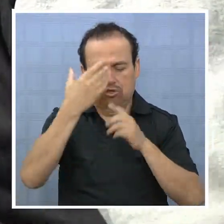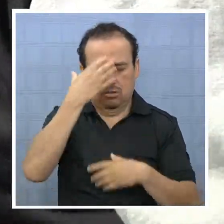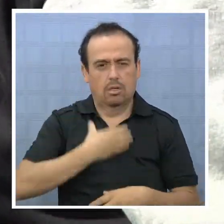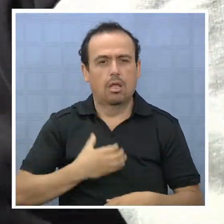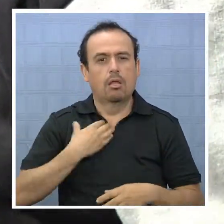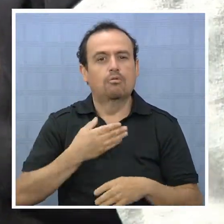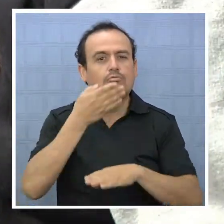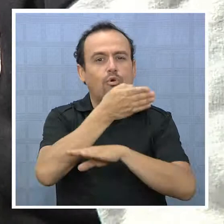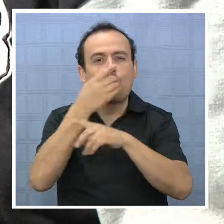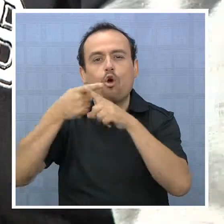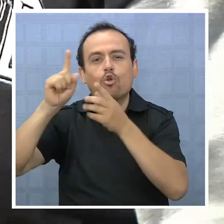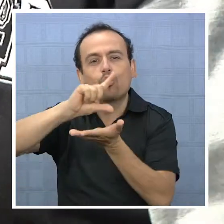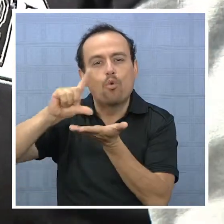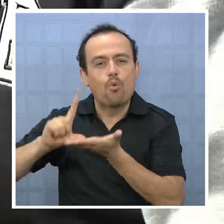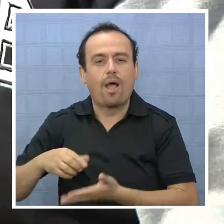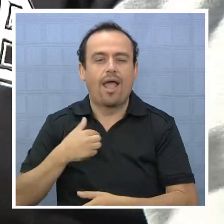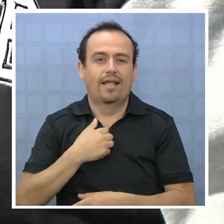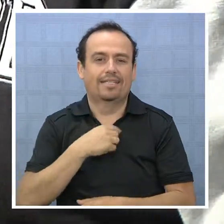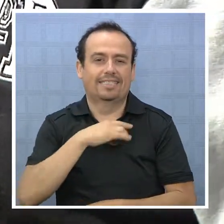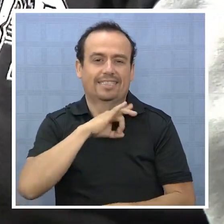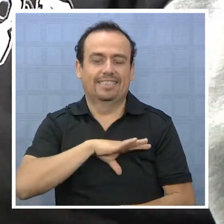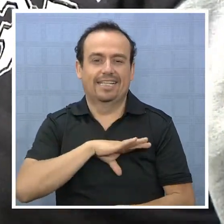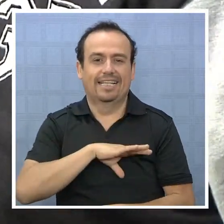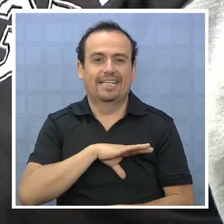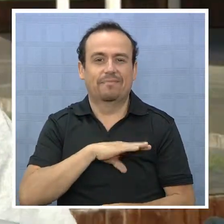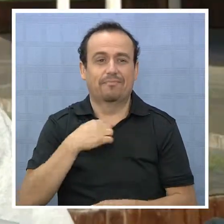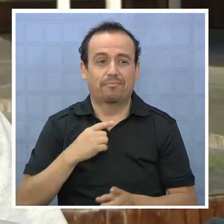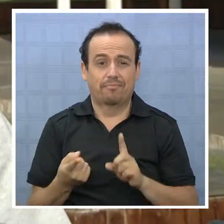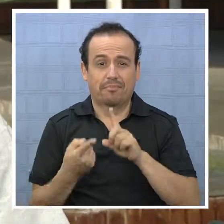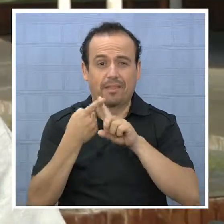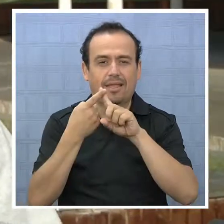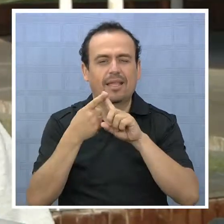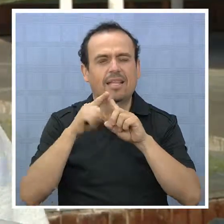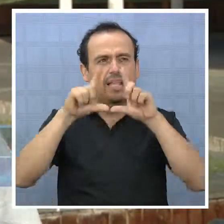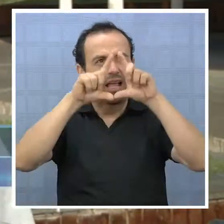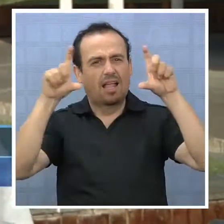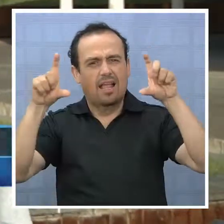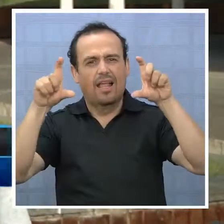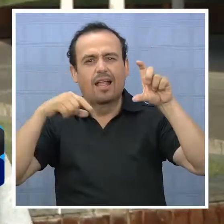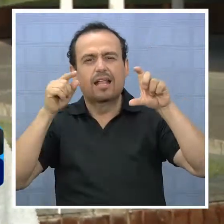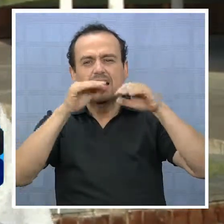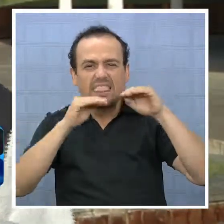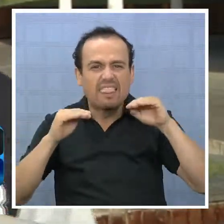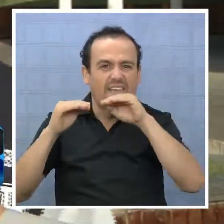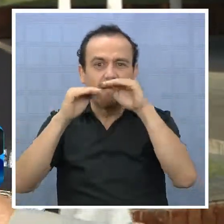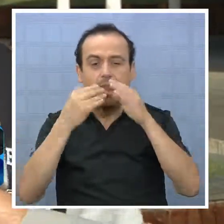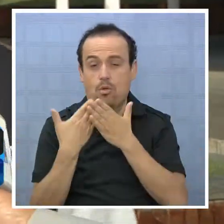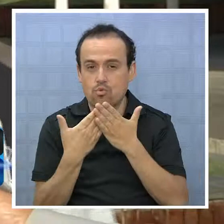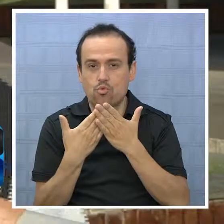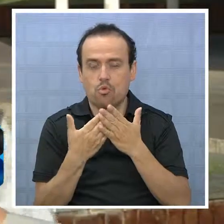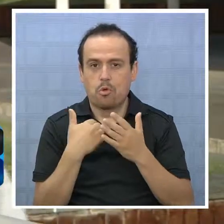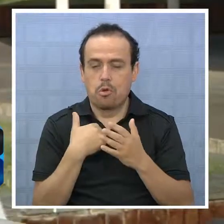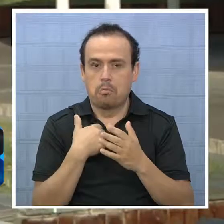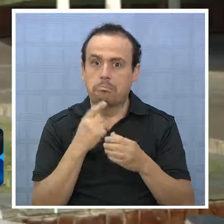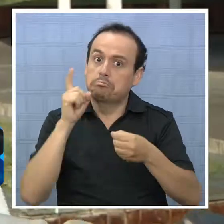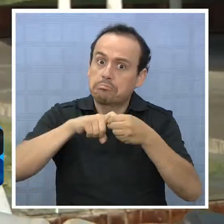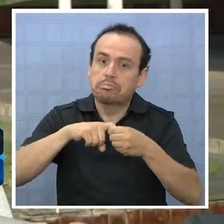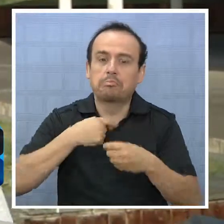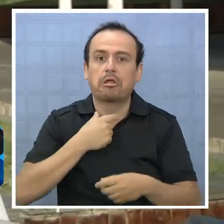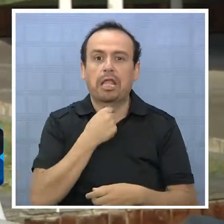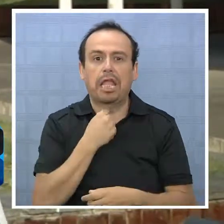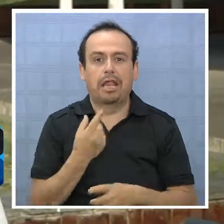al conocer otros lugares del país. Me encontré con un cartel ahí diciendo, nivel a tus estudios y me embarqué al tiro.